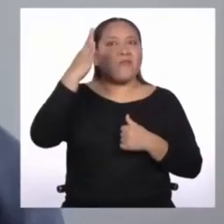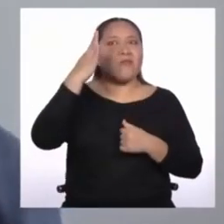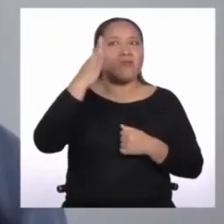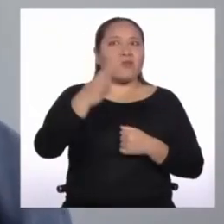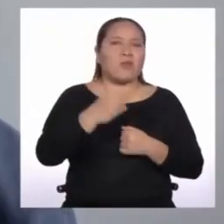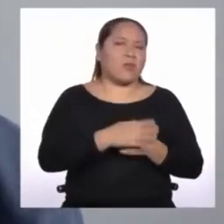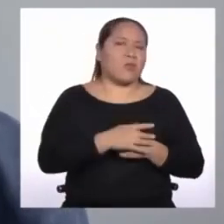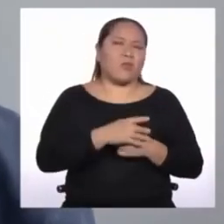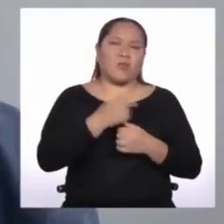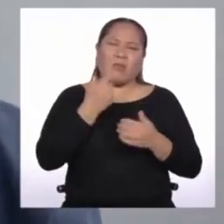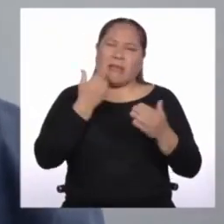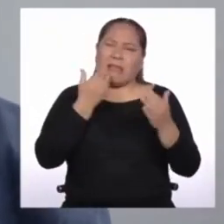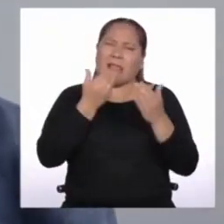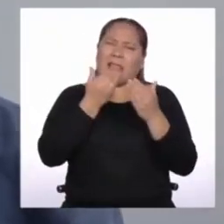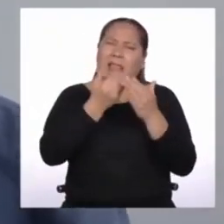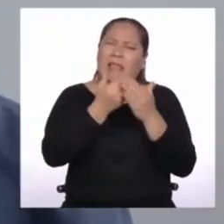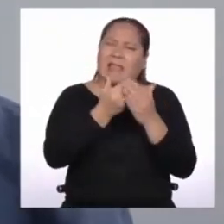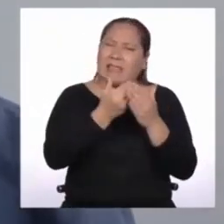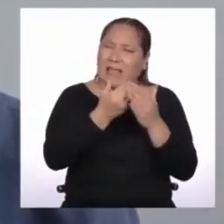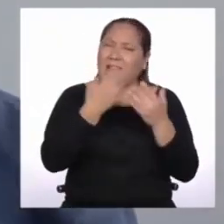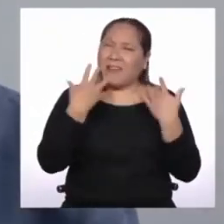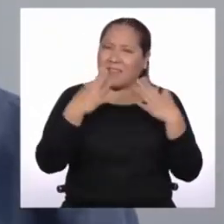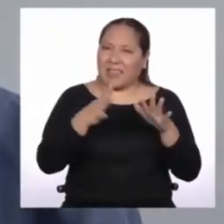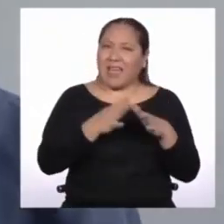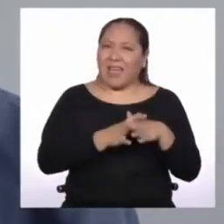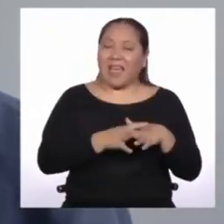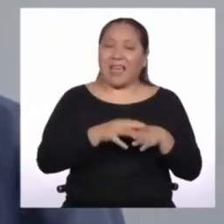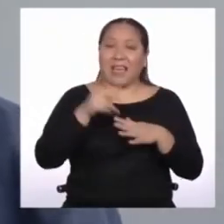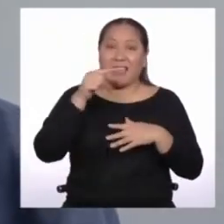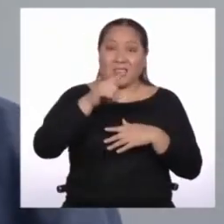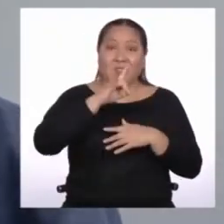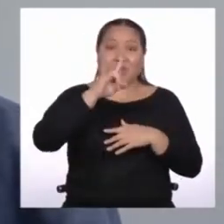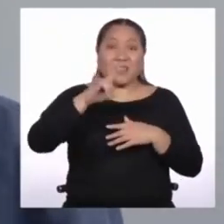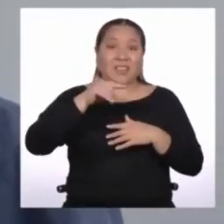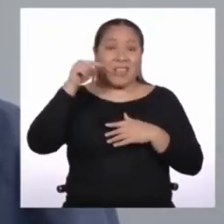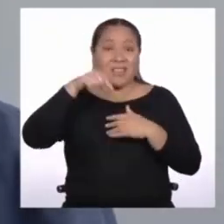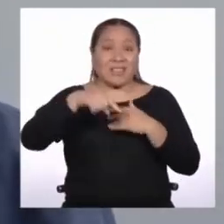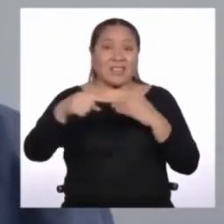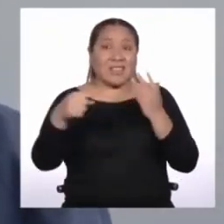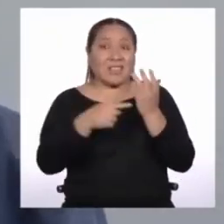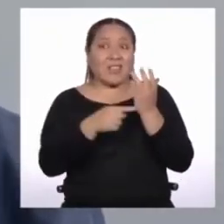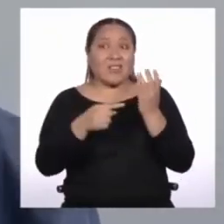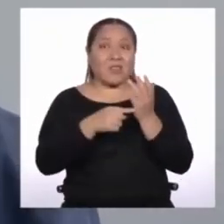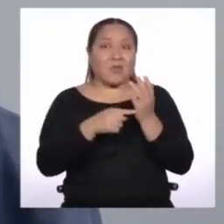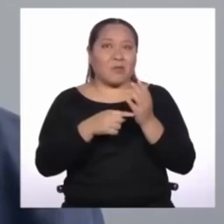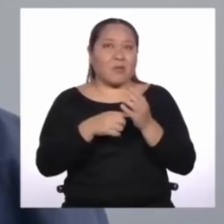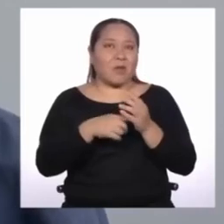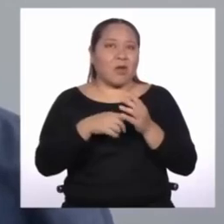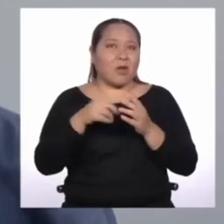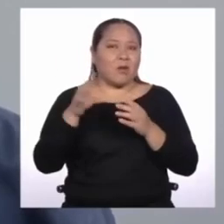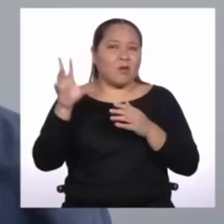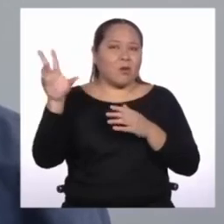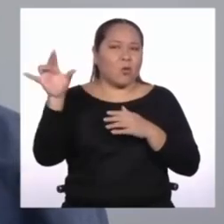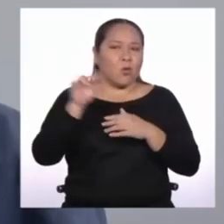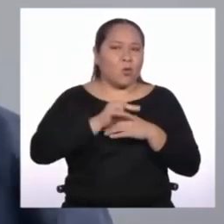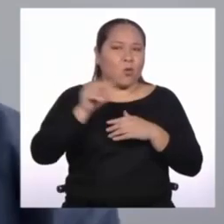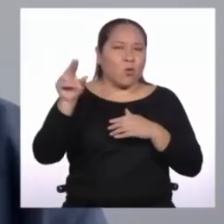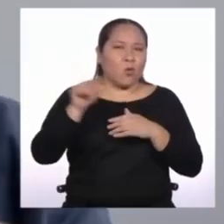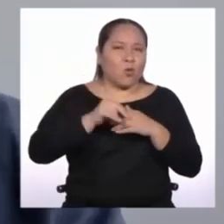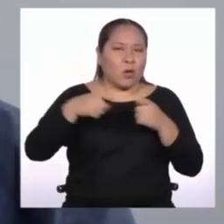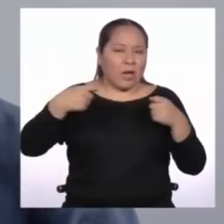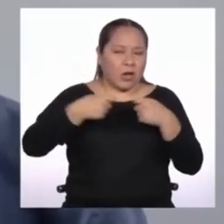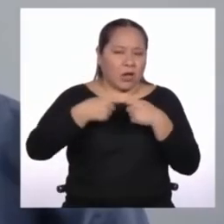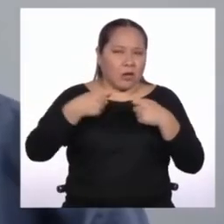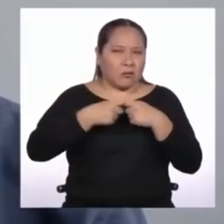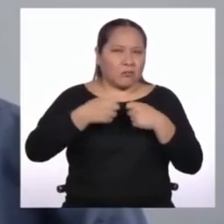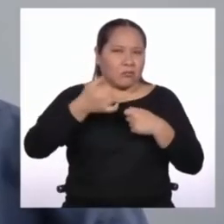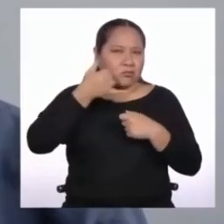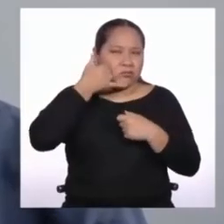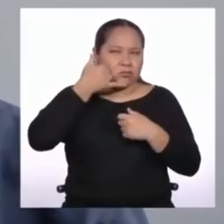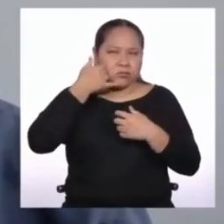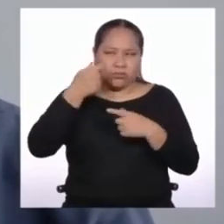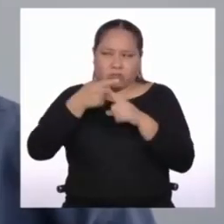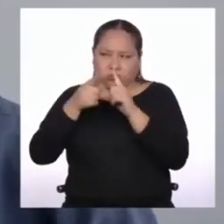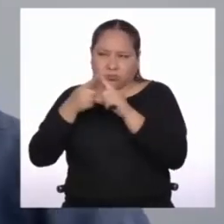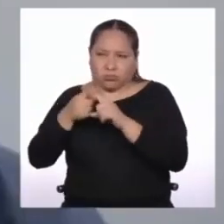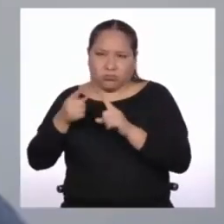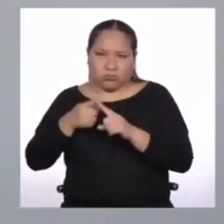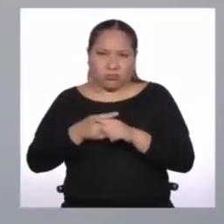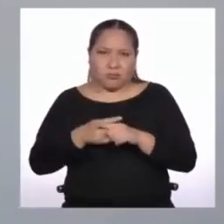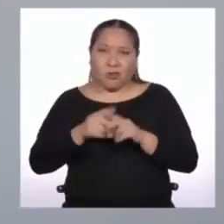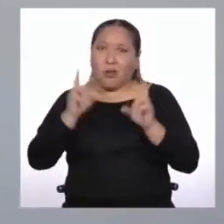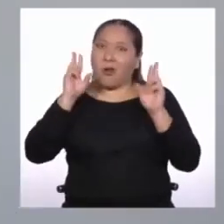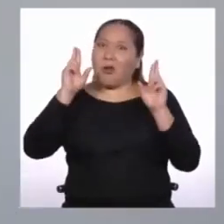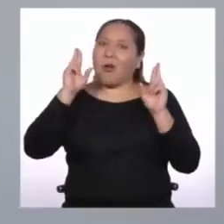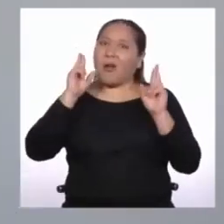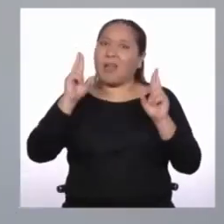no muy lejano que podamos utilizar esta tecnología para cargar todos nuestros dispositivos? Espero que sea pronto.